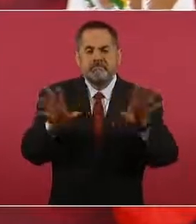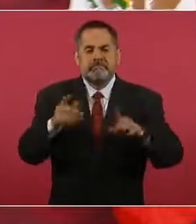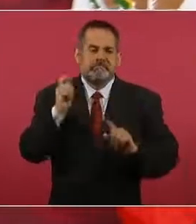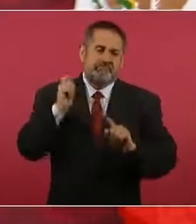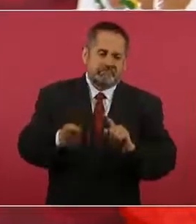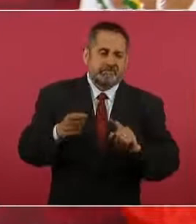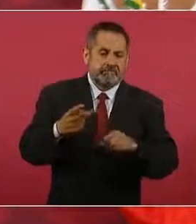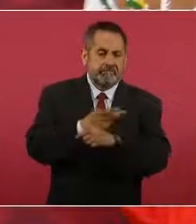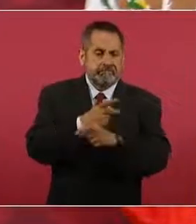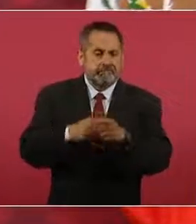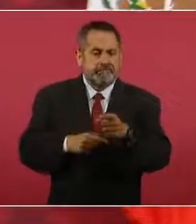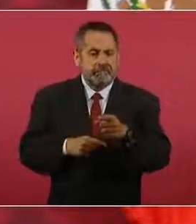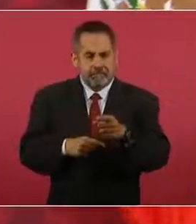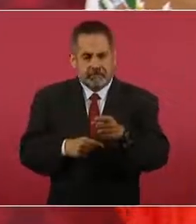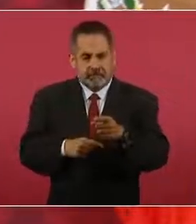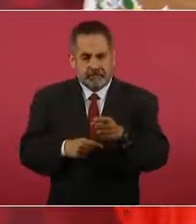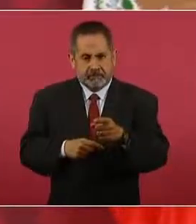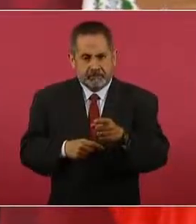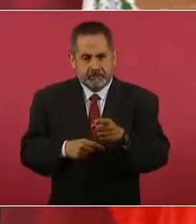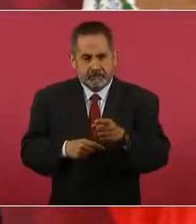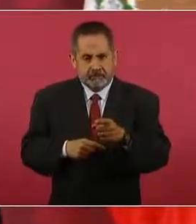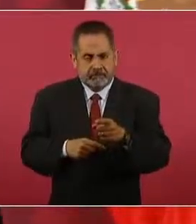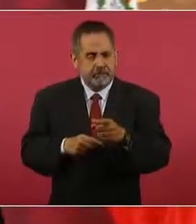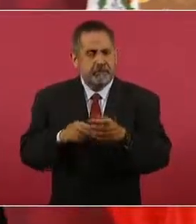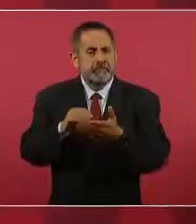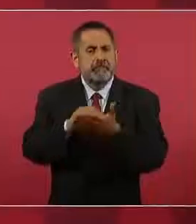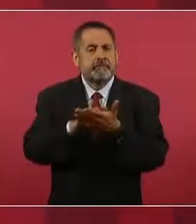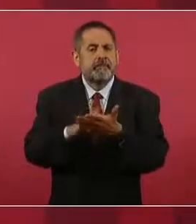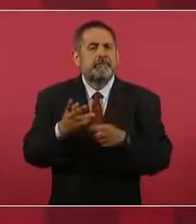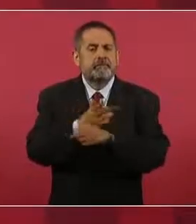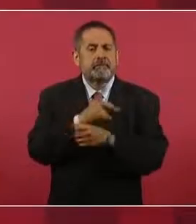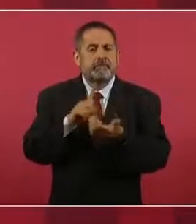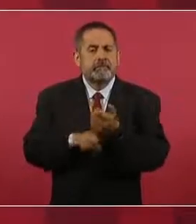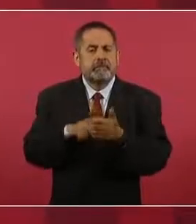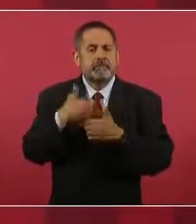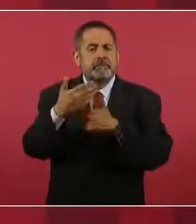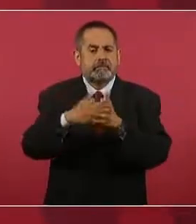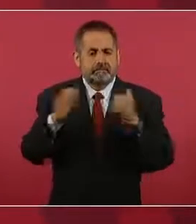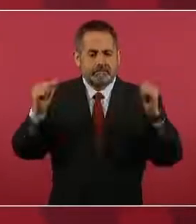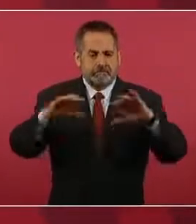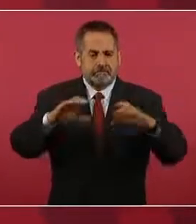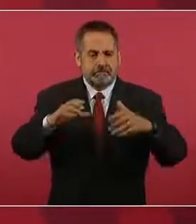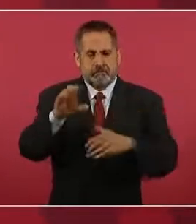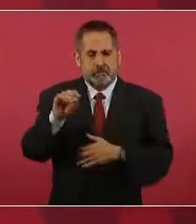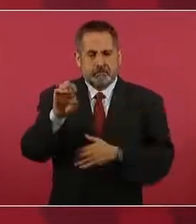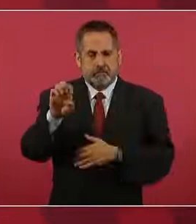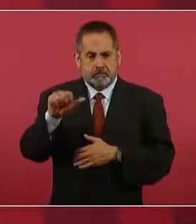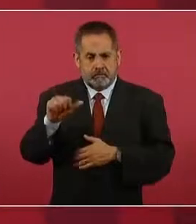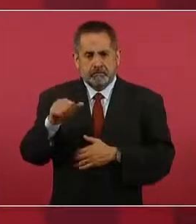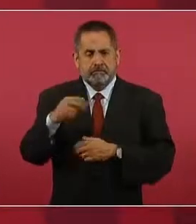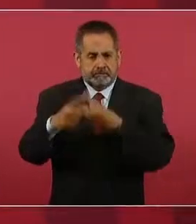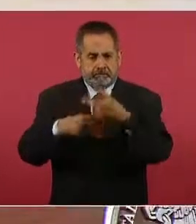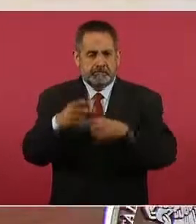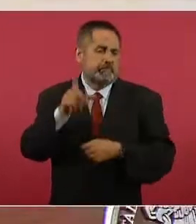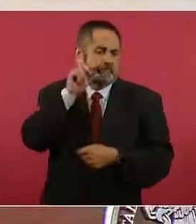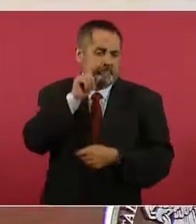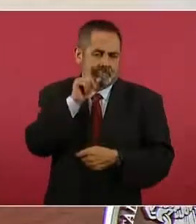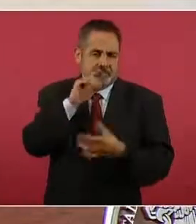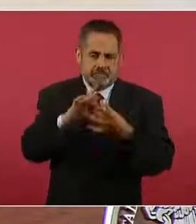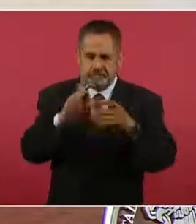ya la situación sobre la cumbre mañana.